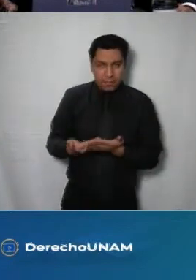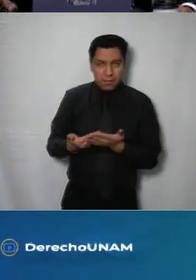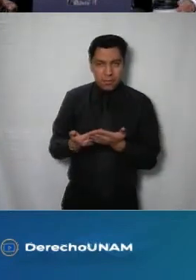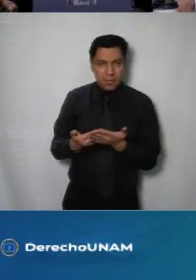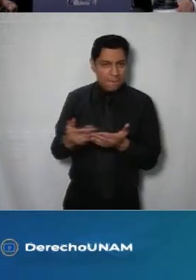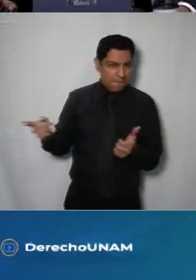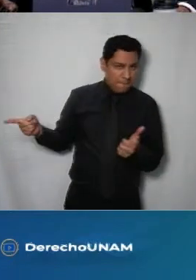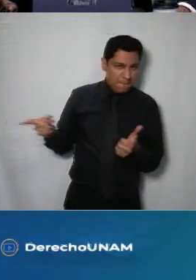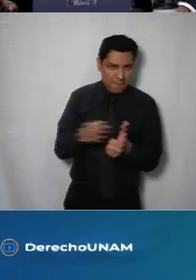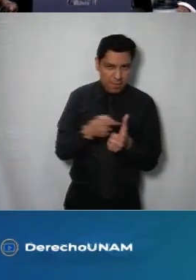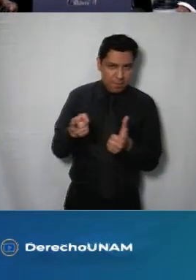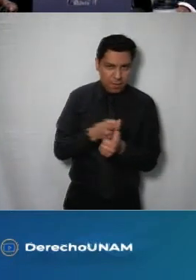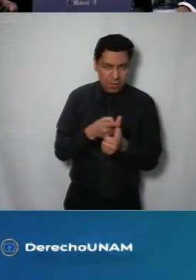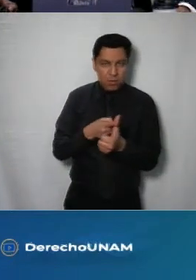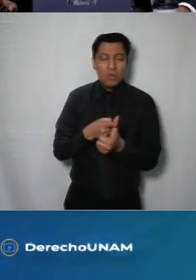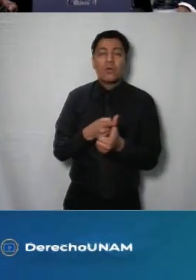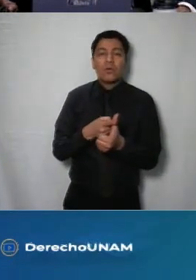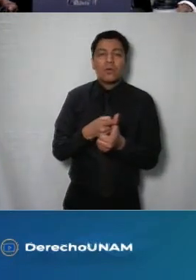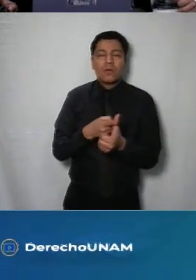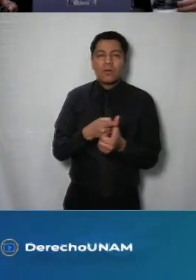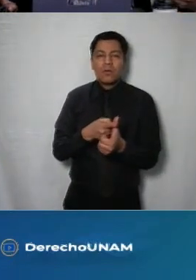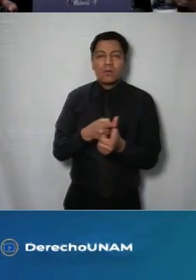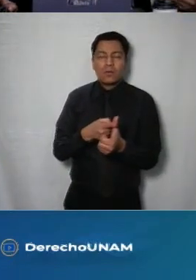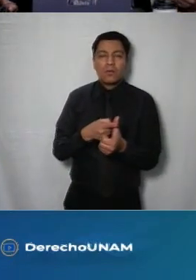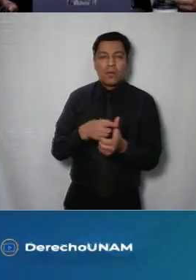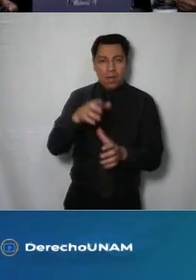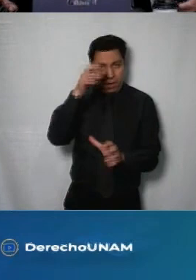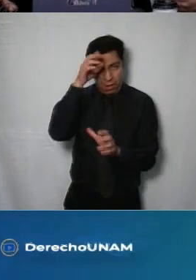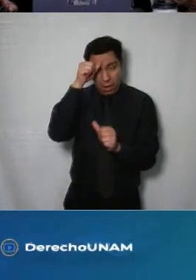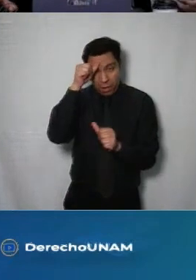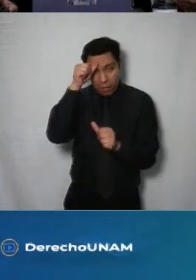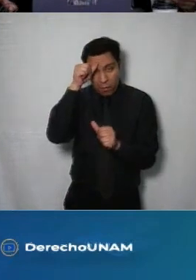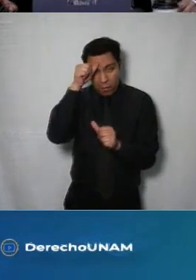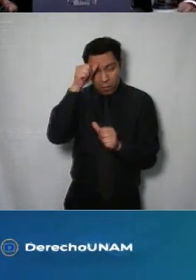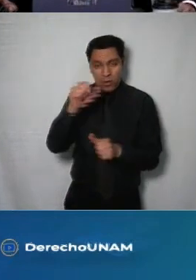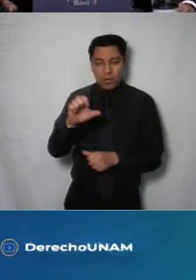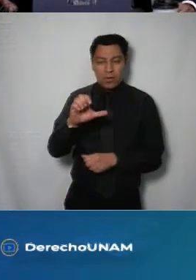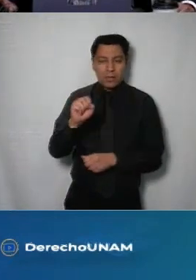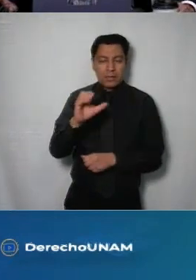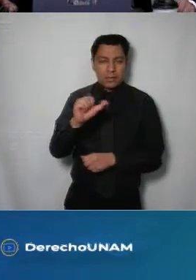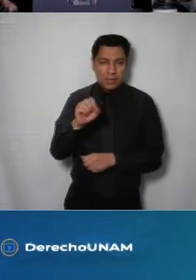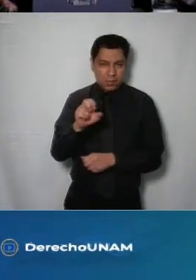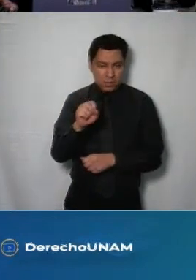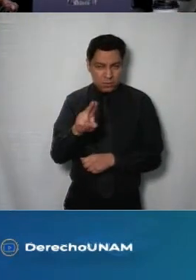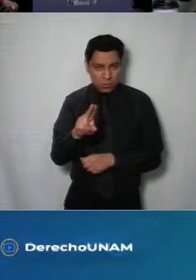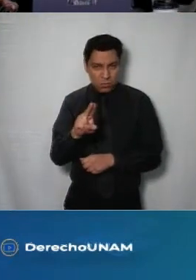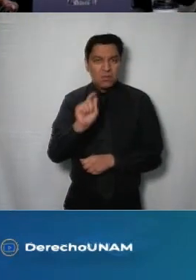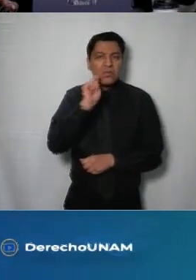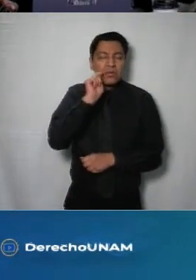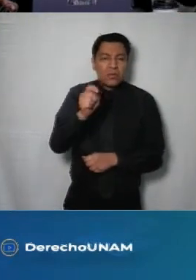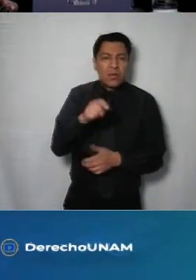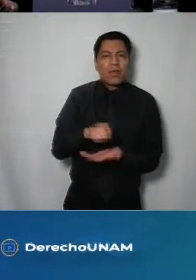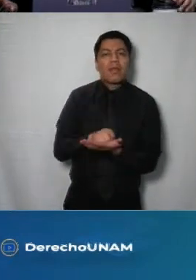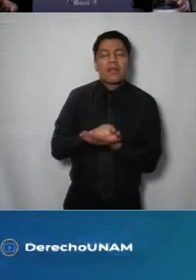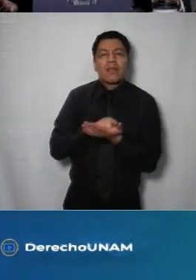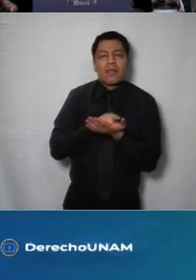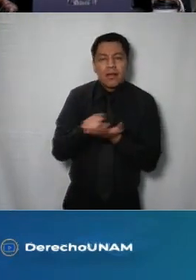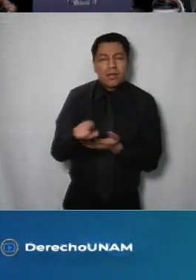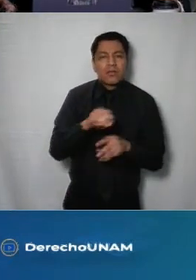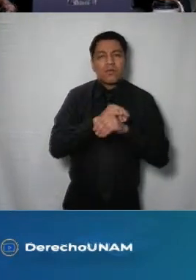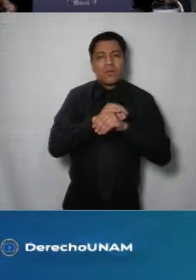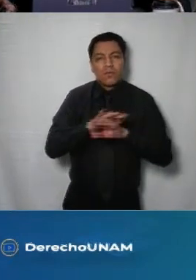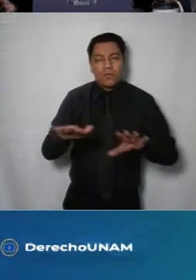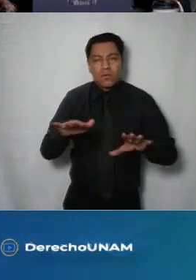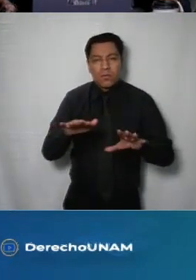en primer lugar aplicamos el denominado acuerdo de escasú el acuerdo de escasú es el acuerdo relativo al derecho de acceso y